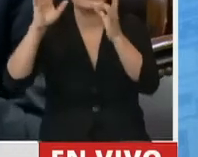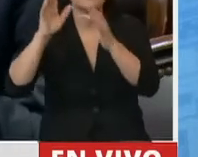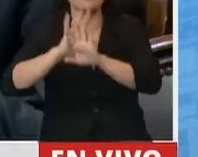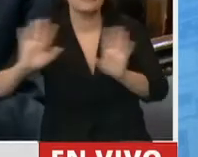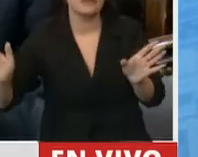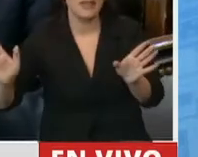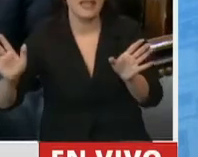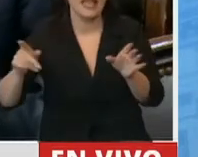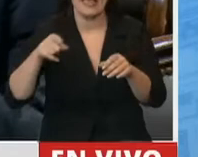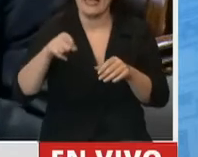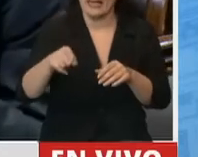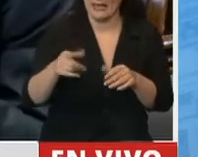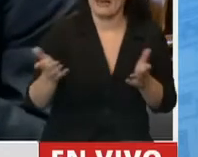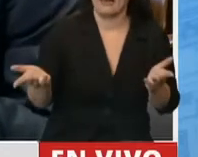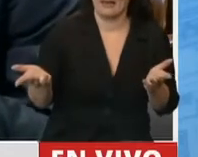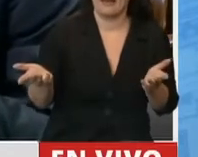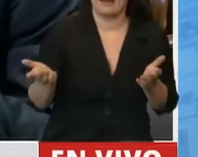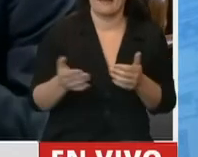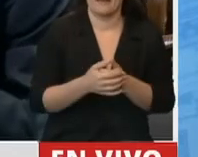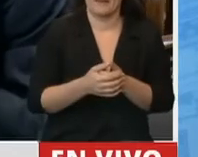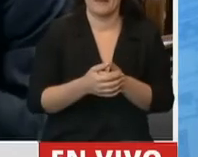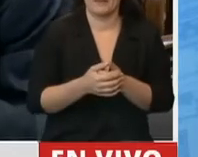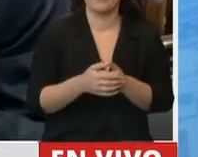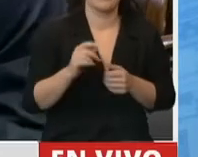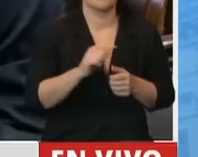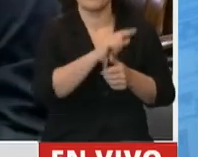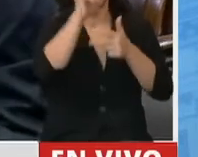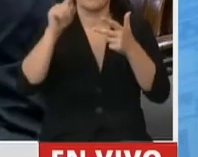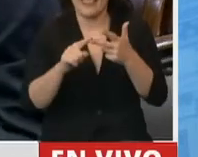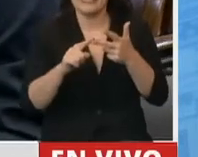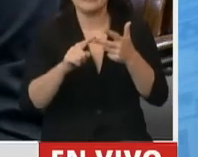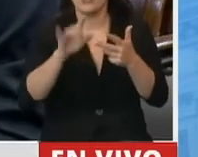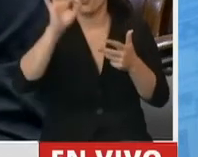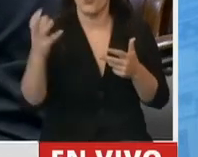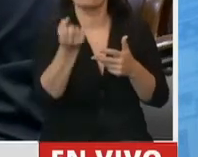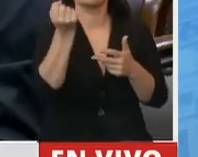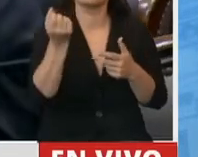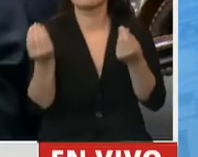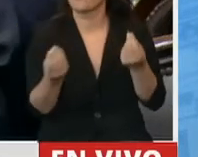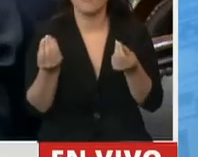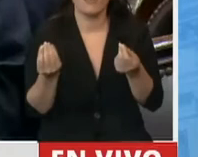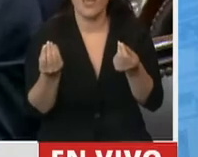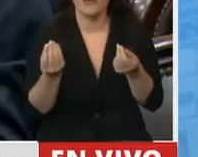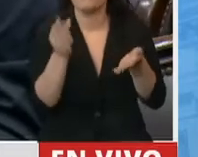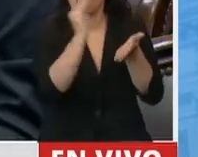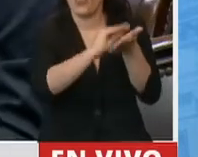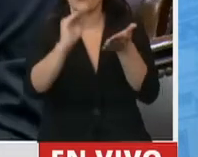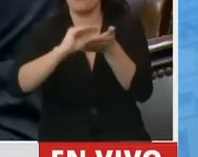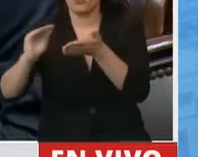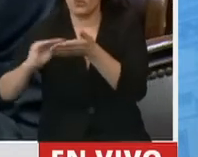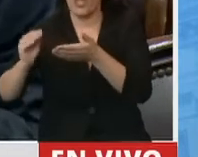desmaterialización. Y como tercera oportunidad, es una oportunidad, y varios diputados